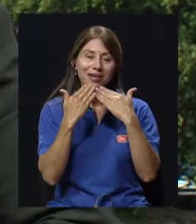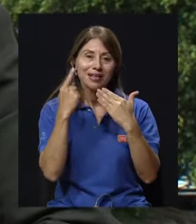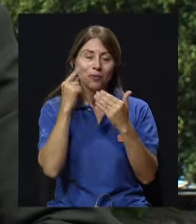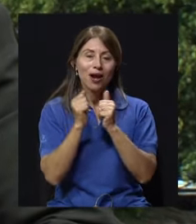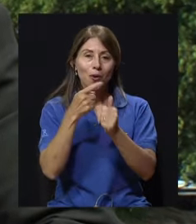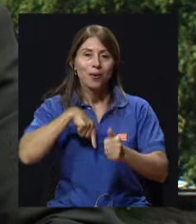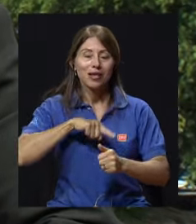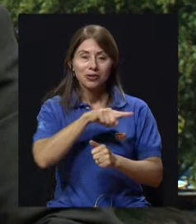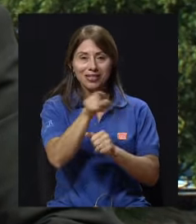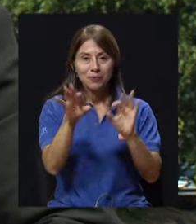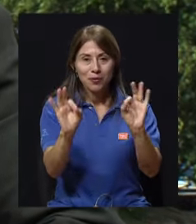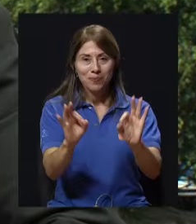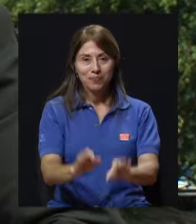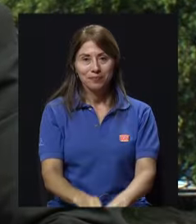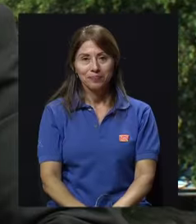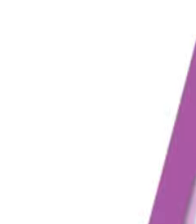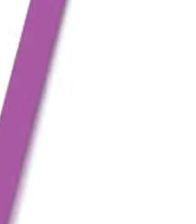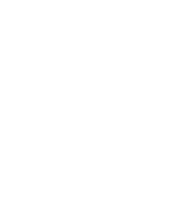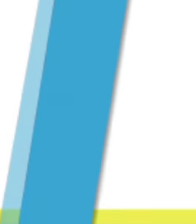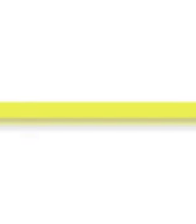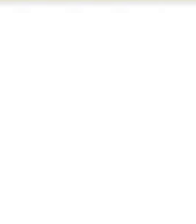gracias por acompañarnos y que estén muy bien.